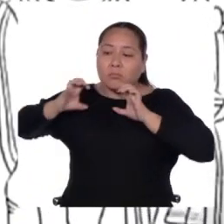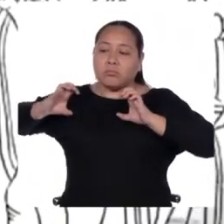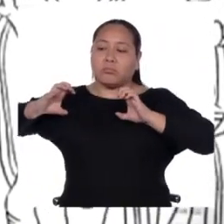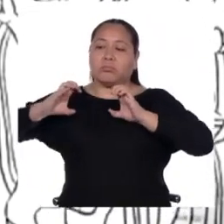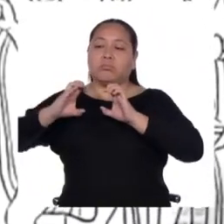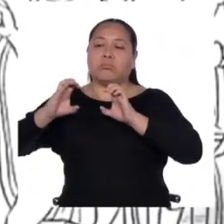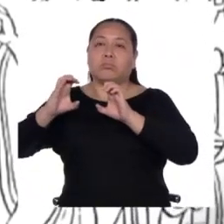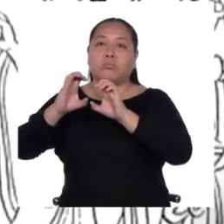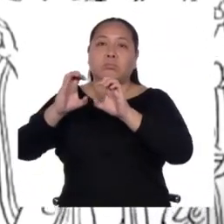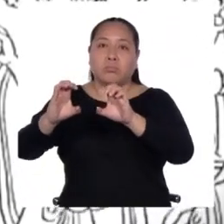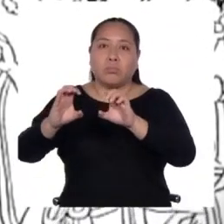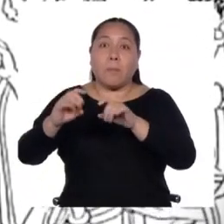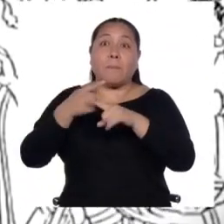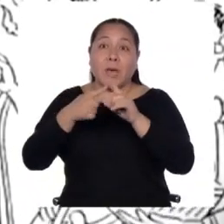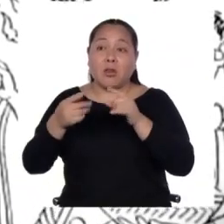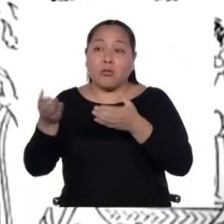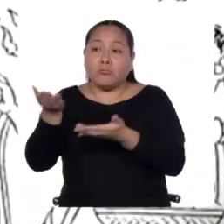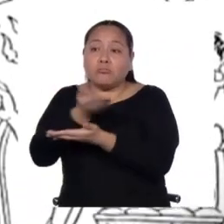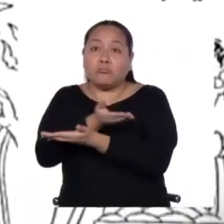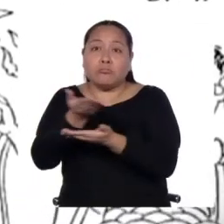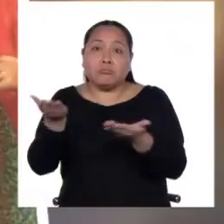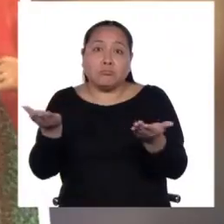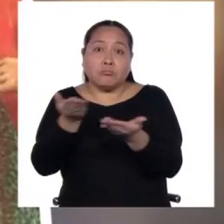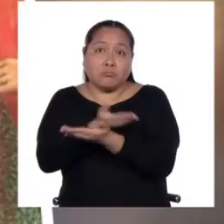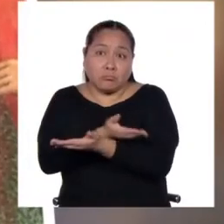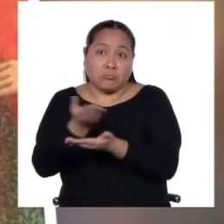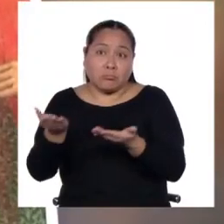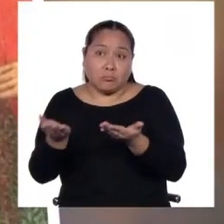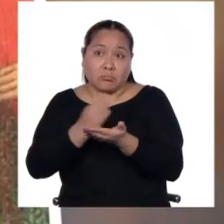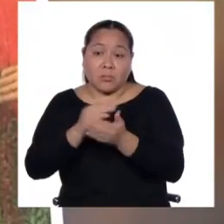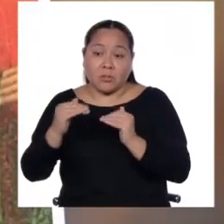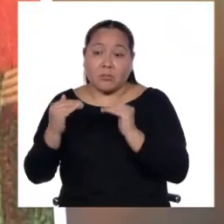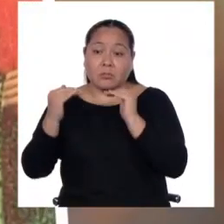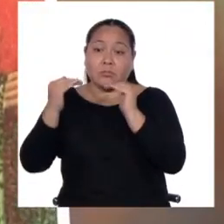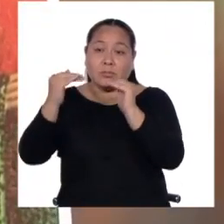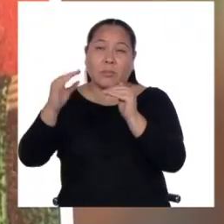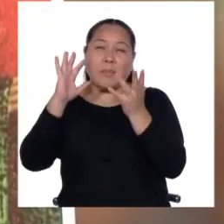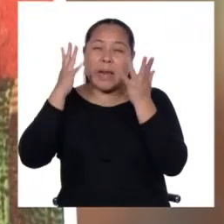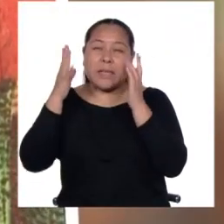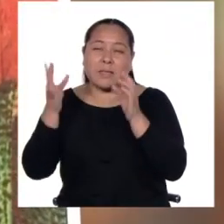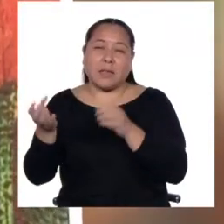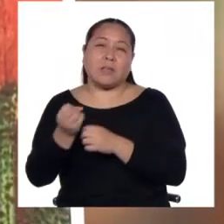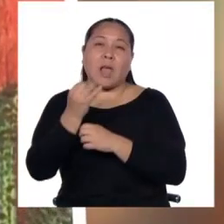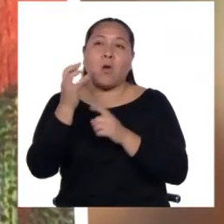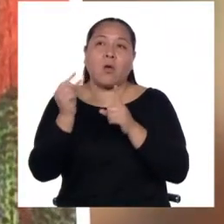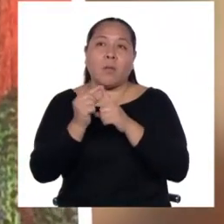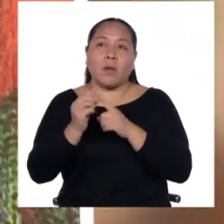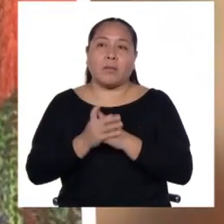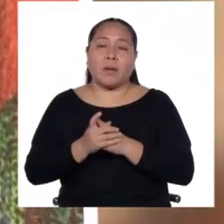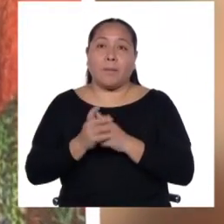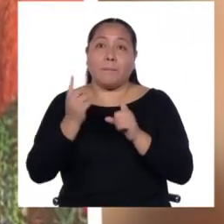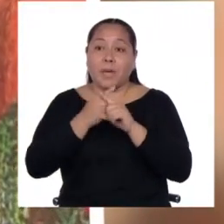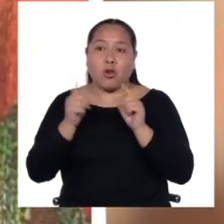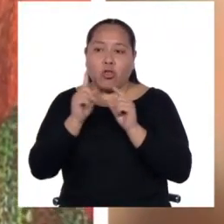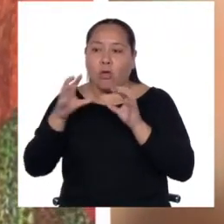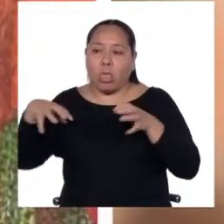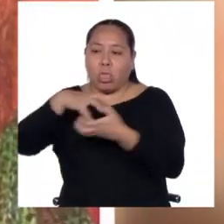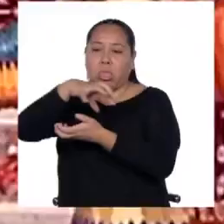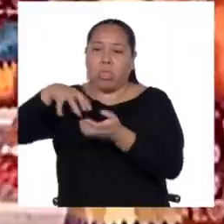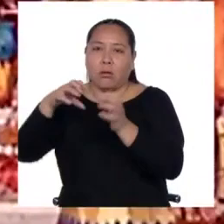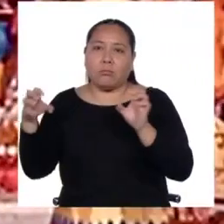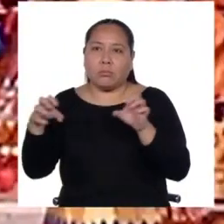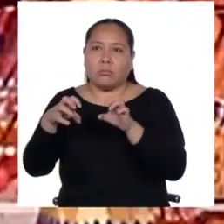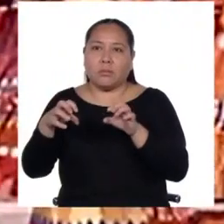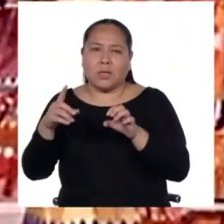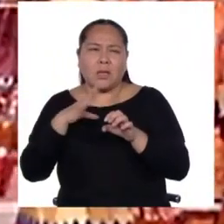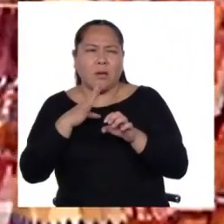contacto por mucho tiempo, y como resultado de ese contacto han desarrollado estructuras comunes, sin que, digamos, sus hablantes puedan